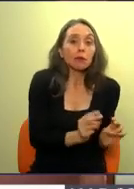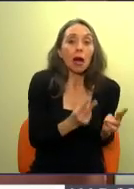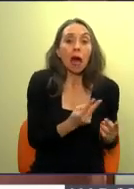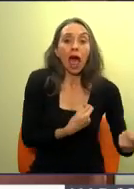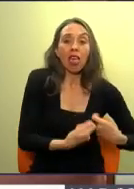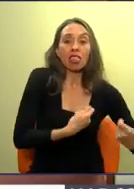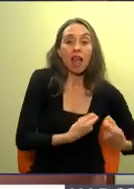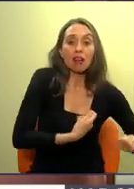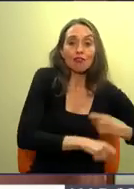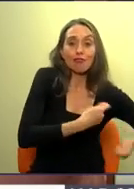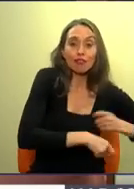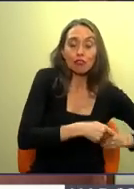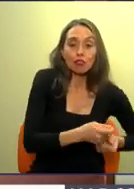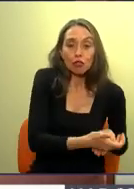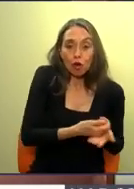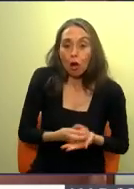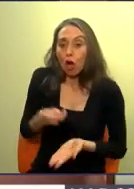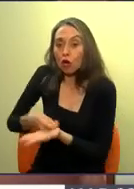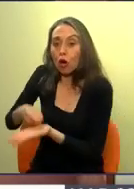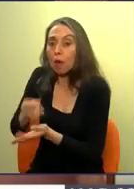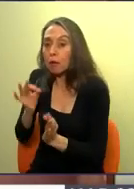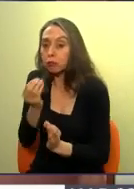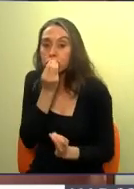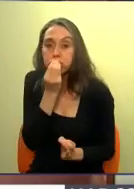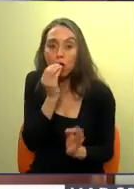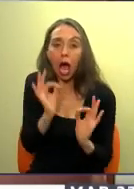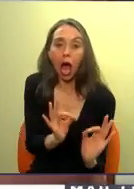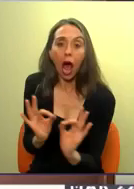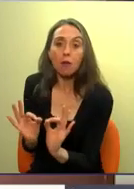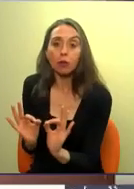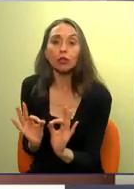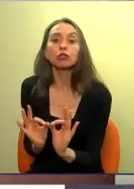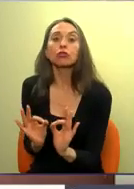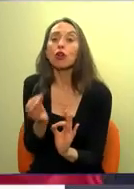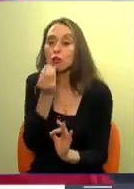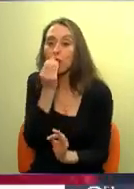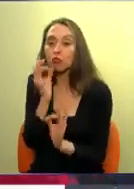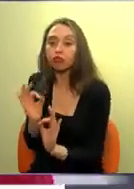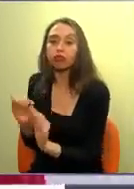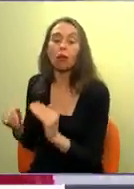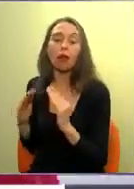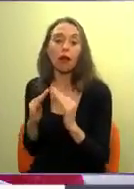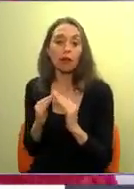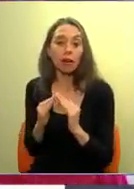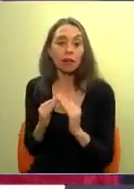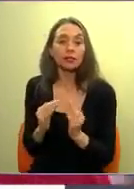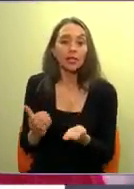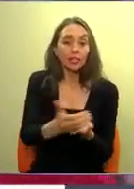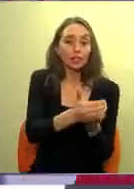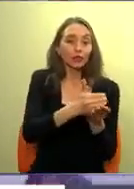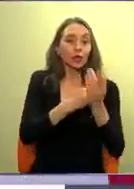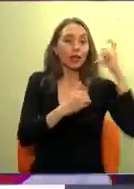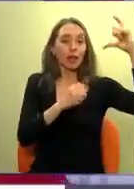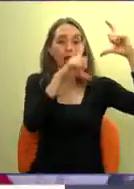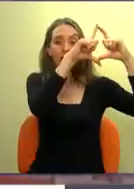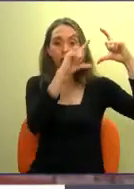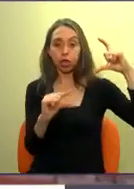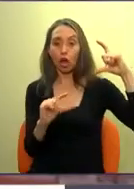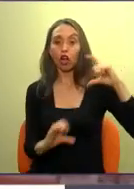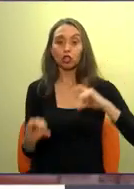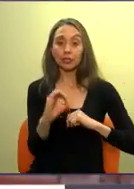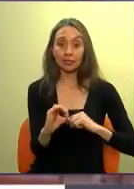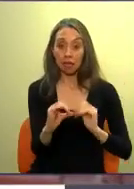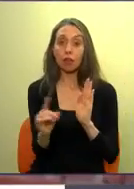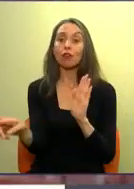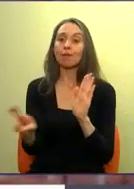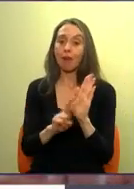no falte para el almuerzo y no falte la comida aquí en casa. Cambios en los ingresos que reflejará justamente la CASEN